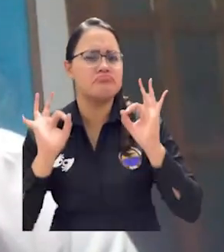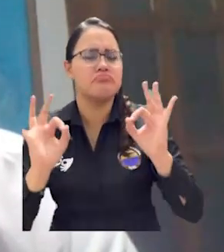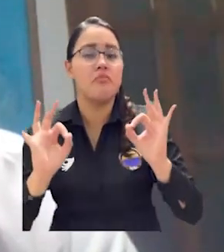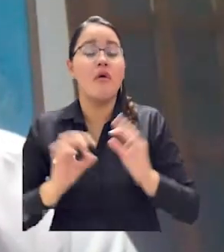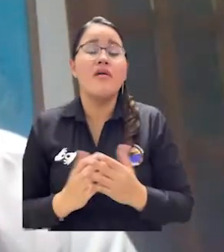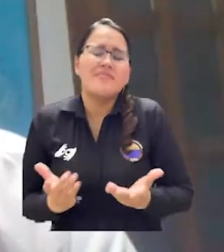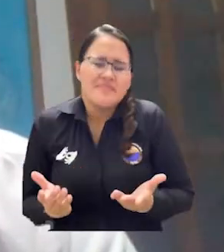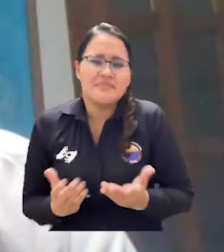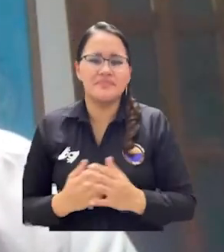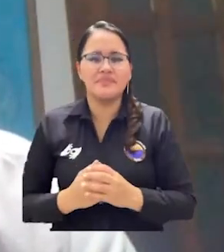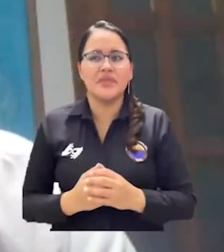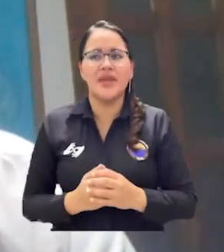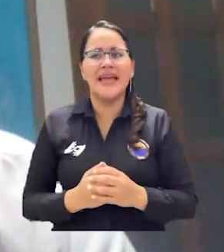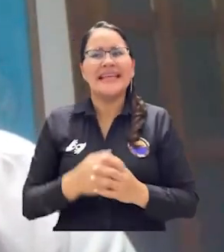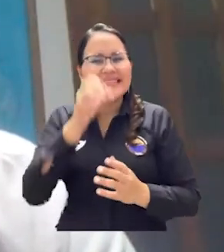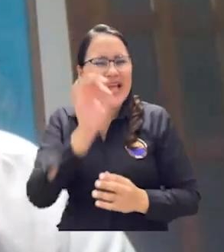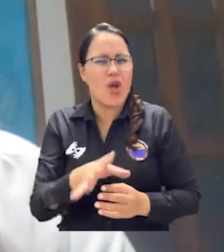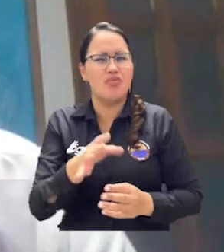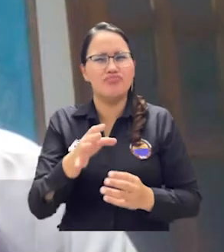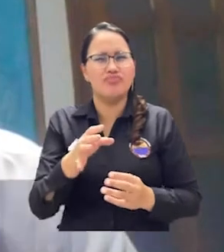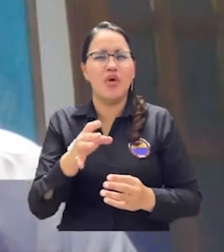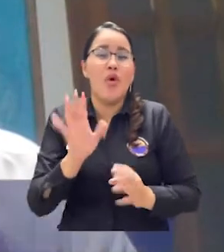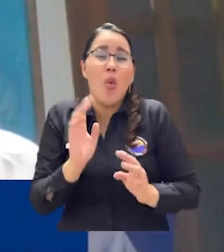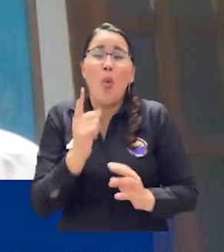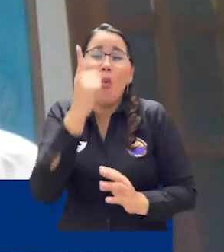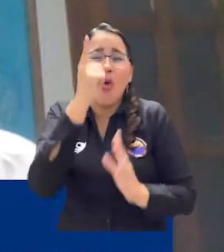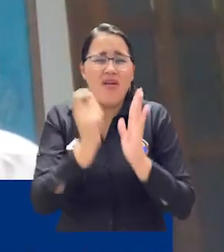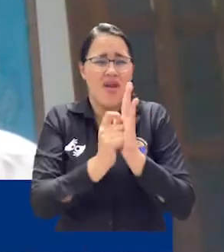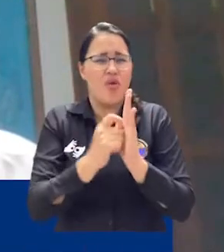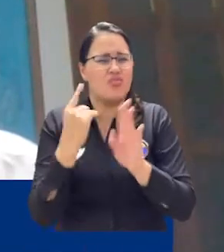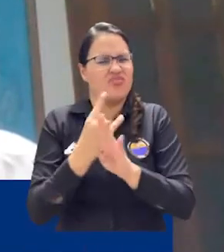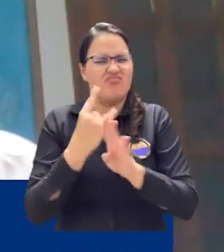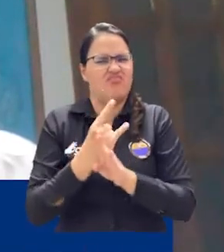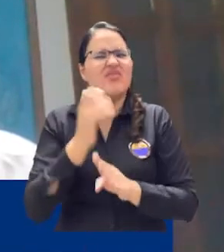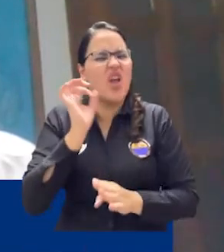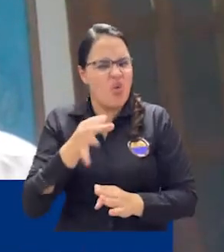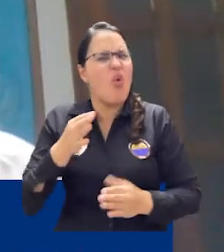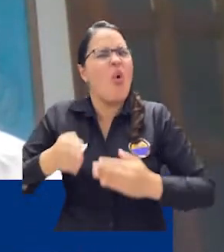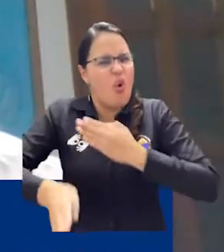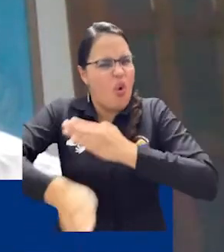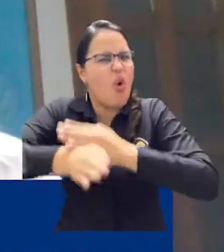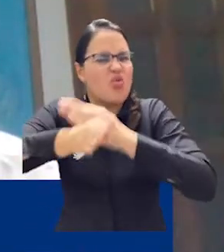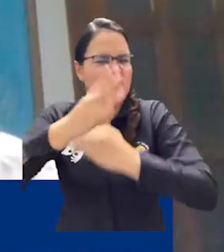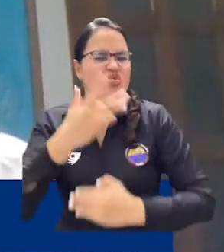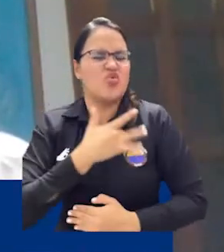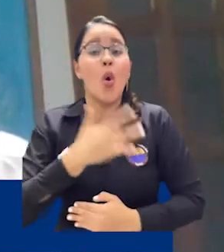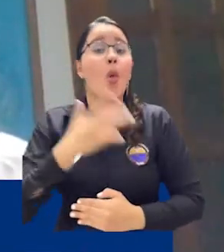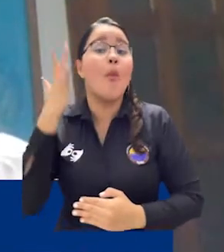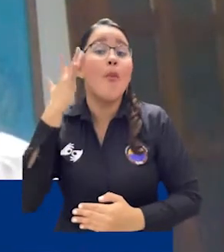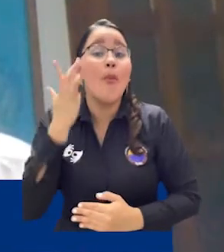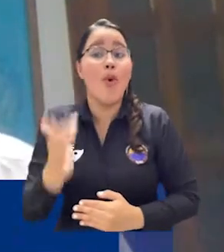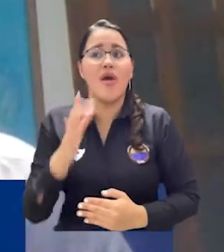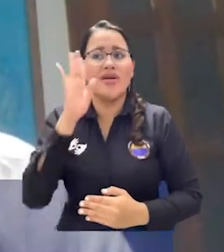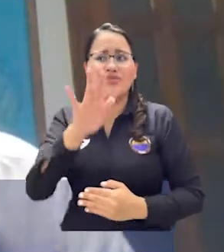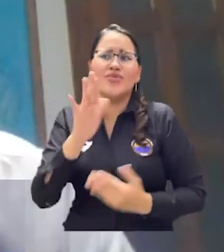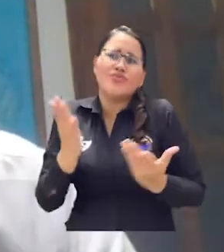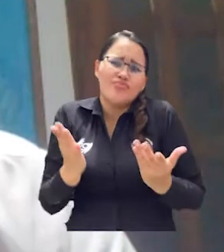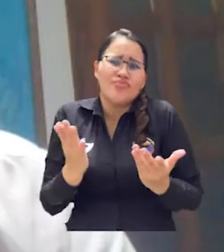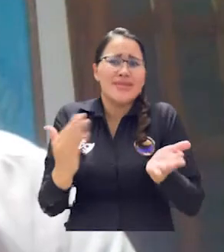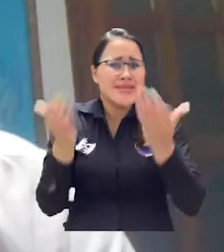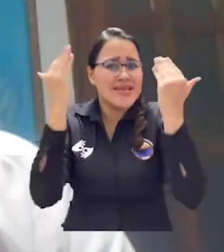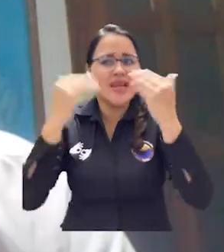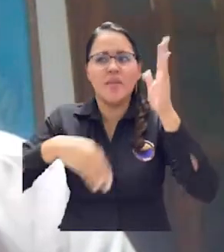que va a quedar institucionalizado por mucho tiempo, no solamente para la elección del señor rector,